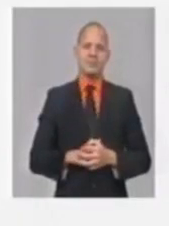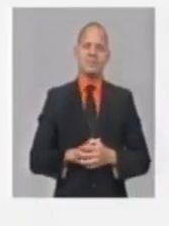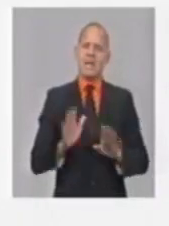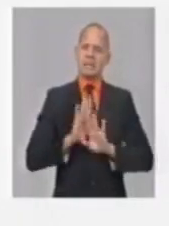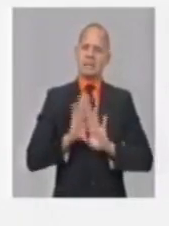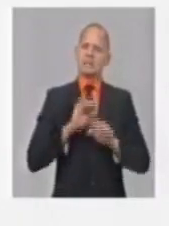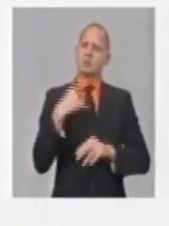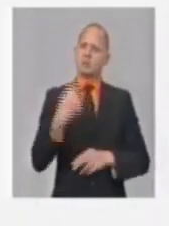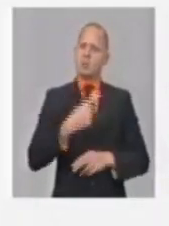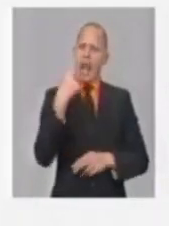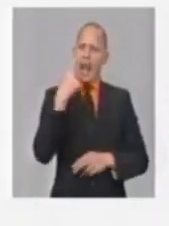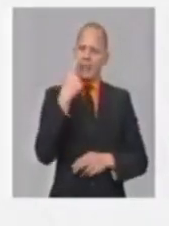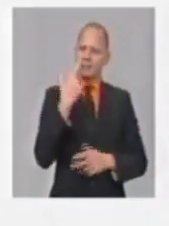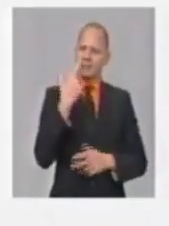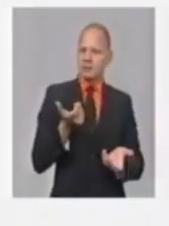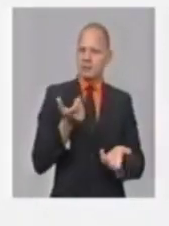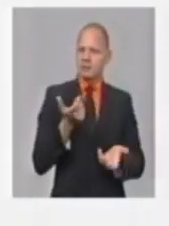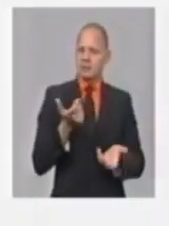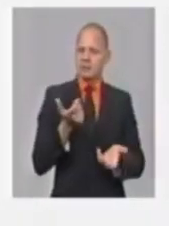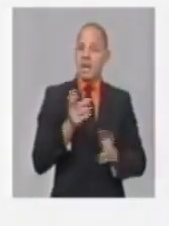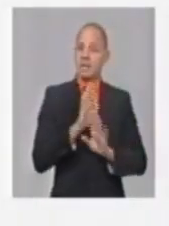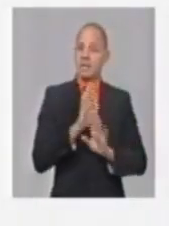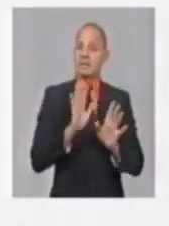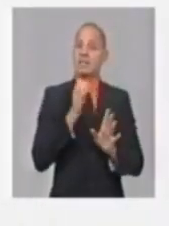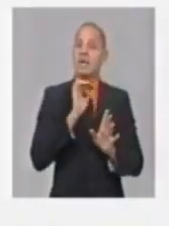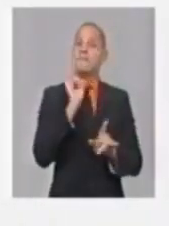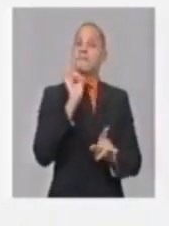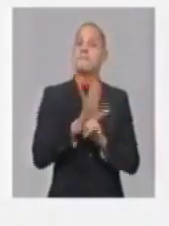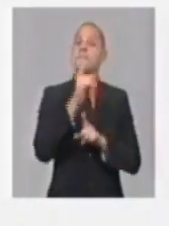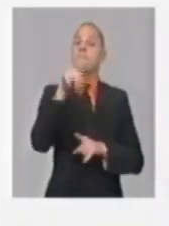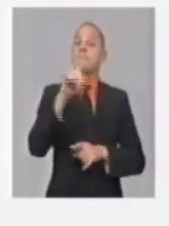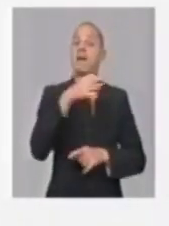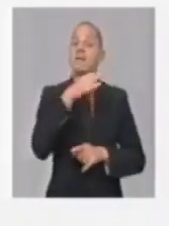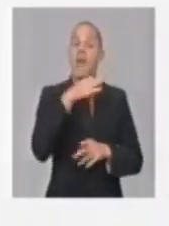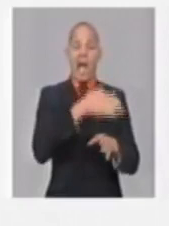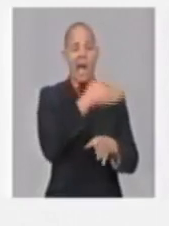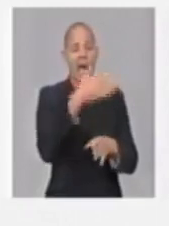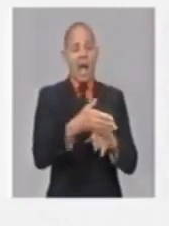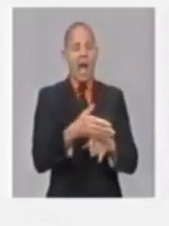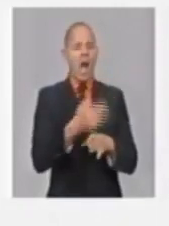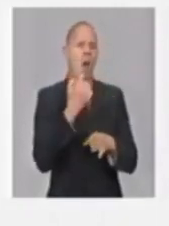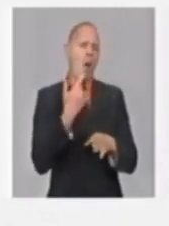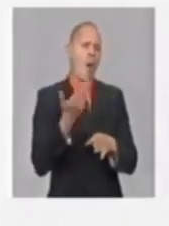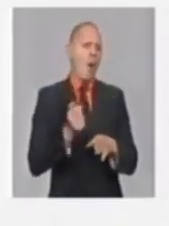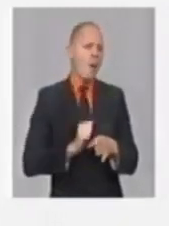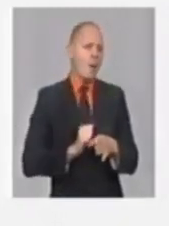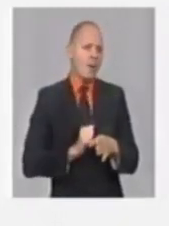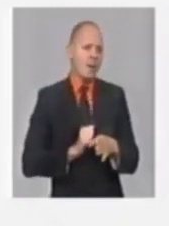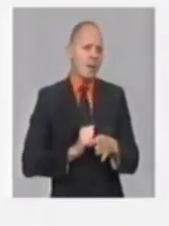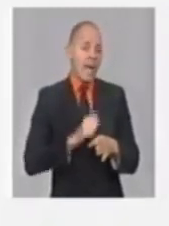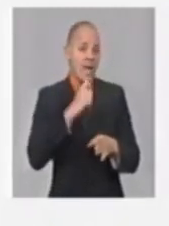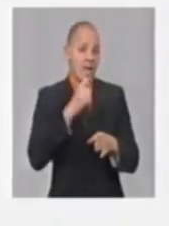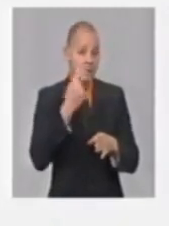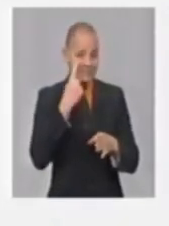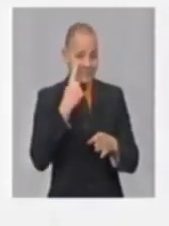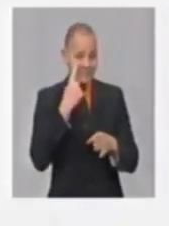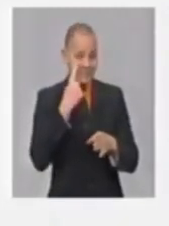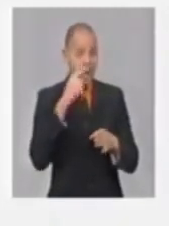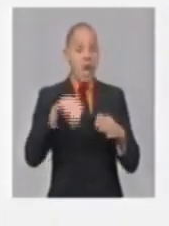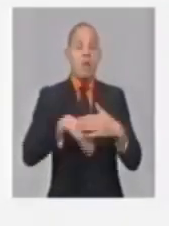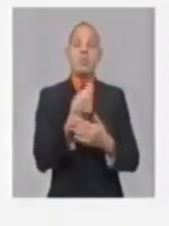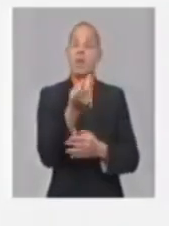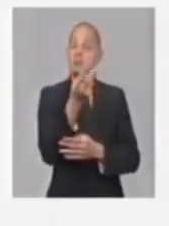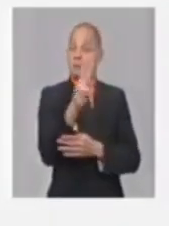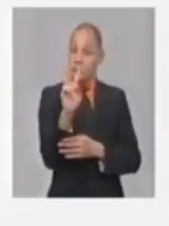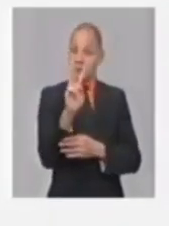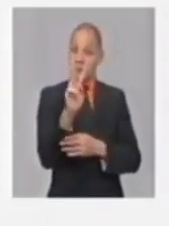sacábamos un cómputo que ha pasado ya desde el 1 de enero hasta el día de ayer, es decir, hasta el 13,